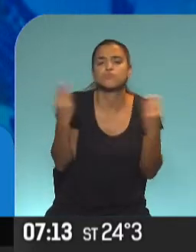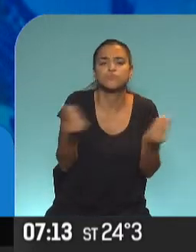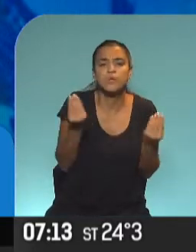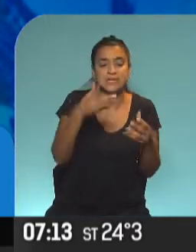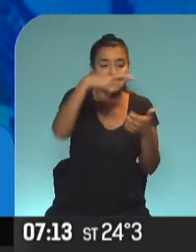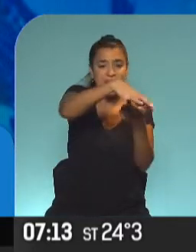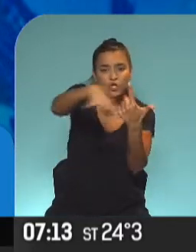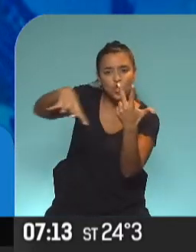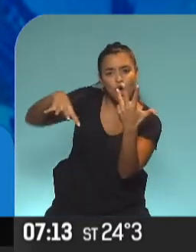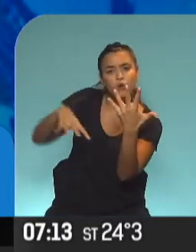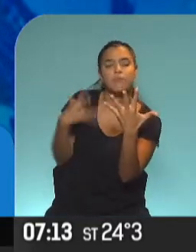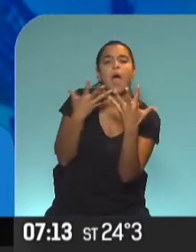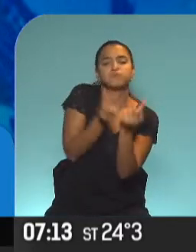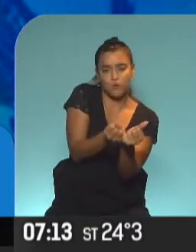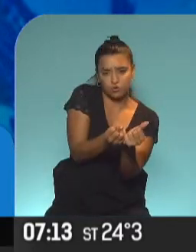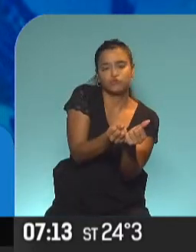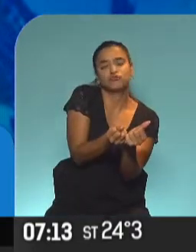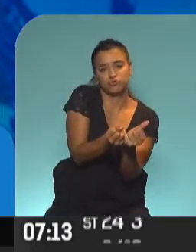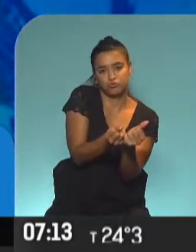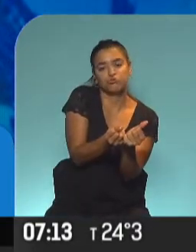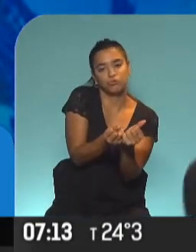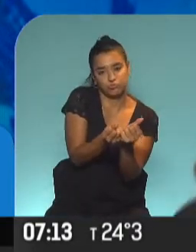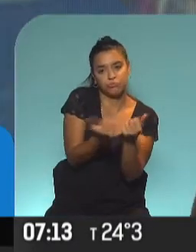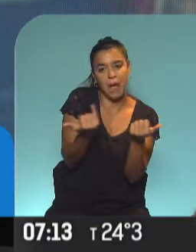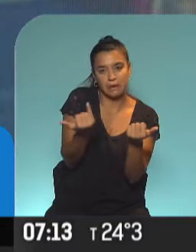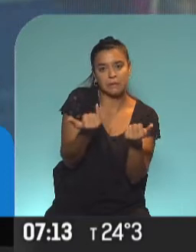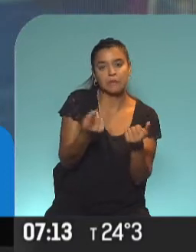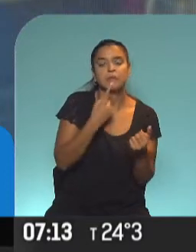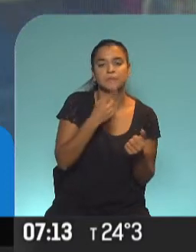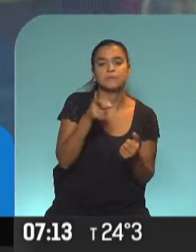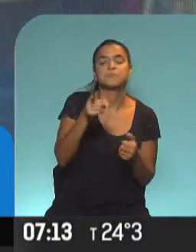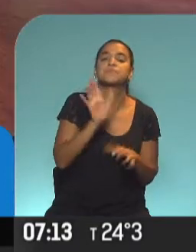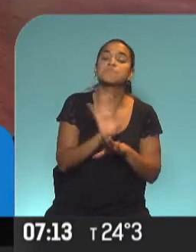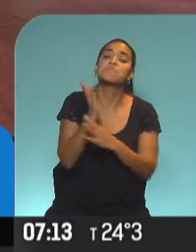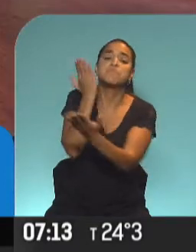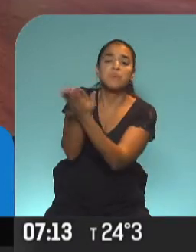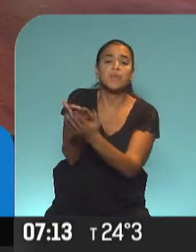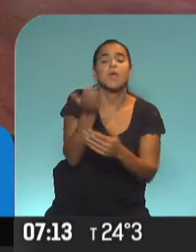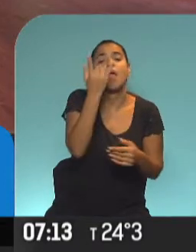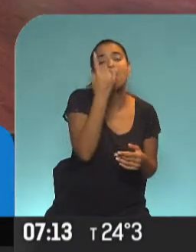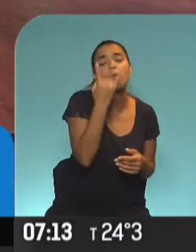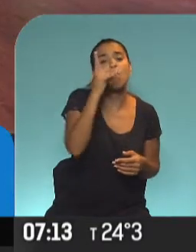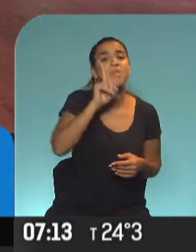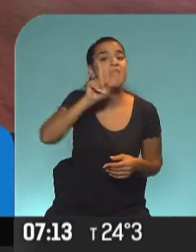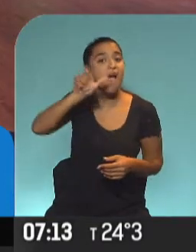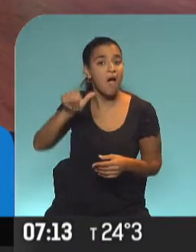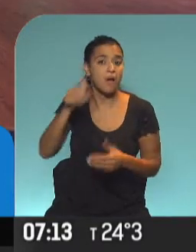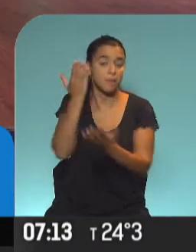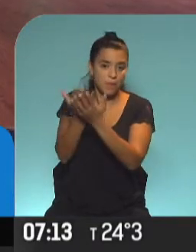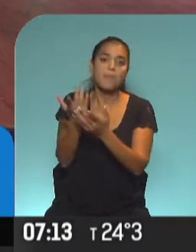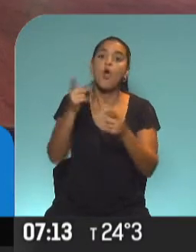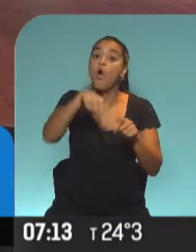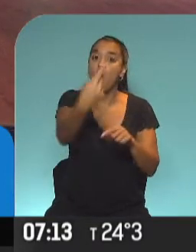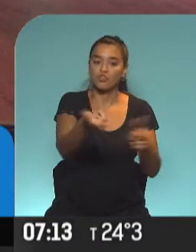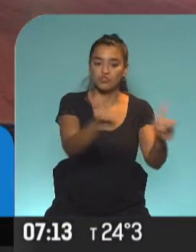que respaldaban por ahí nomás el proyecto. Sí, sí, lo pide la Unión Industrial Argentina y se sumaron muchas